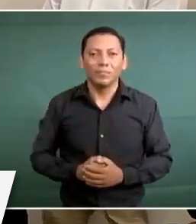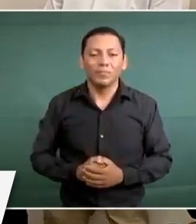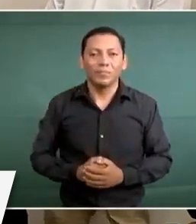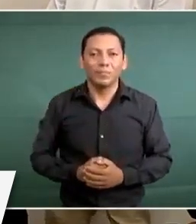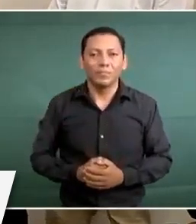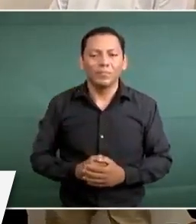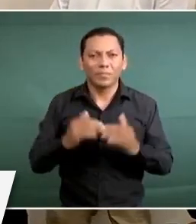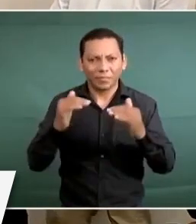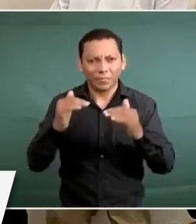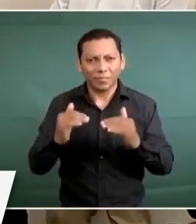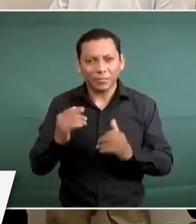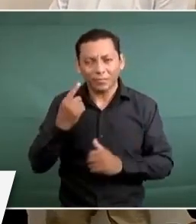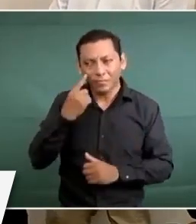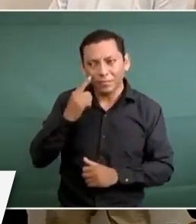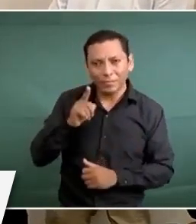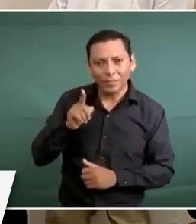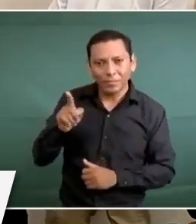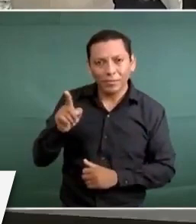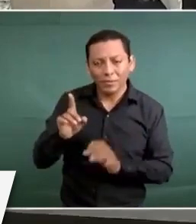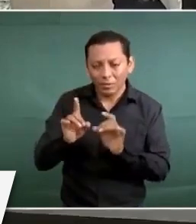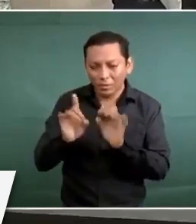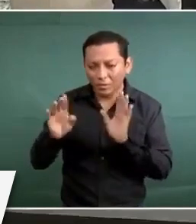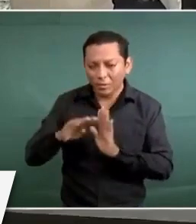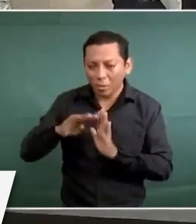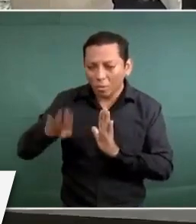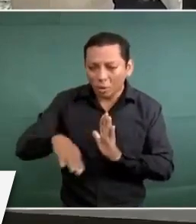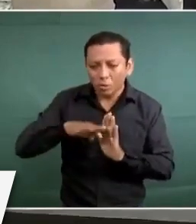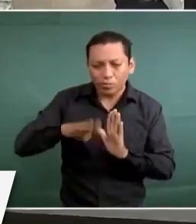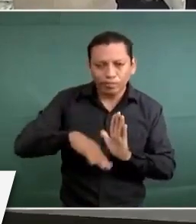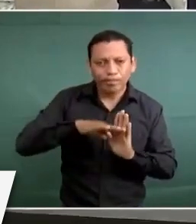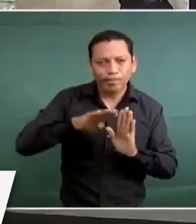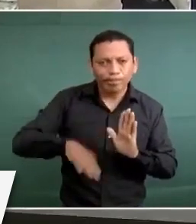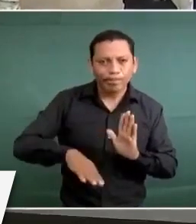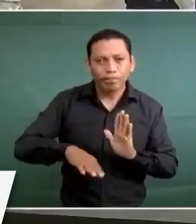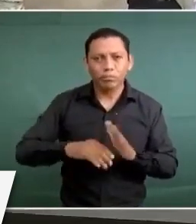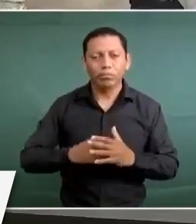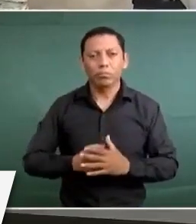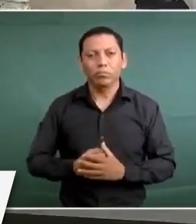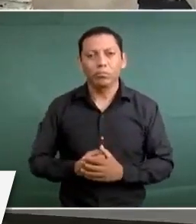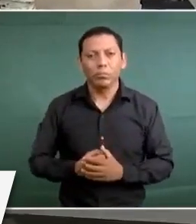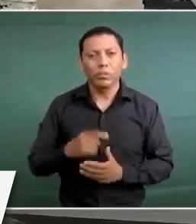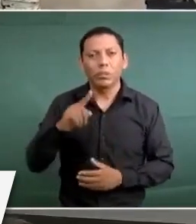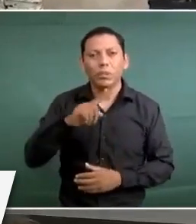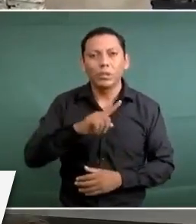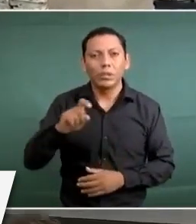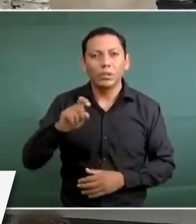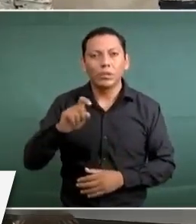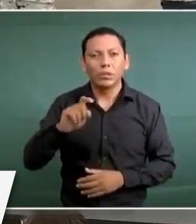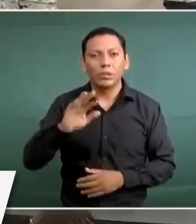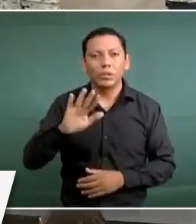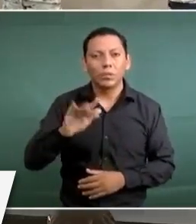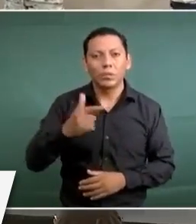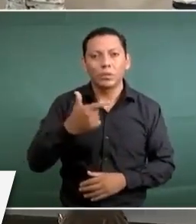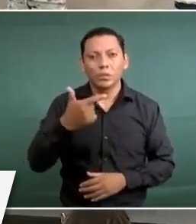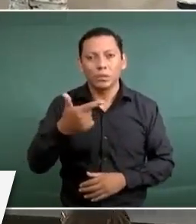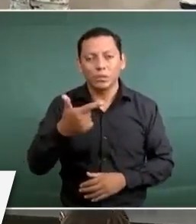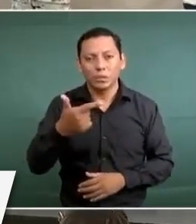en el caso de fallecidos, 157,